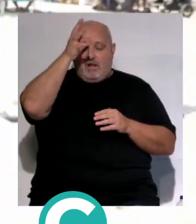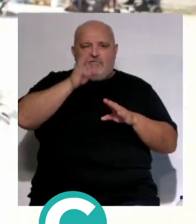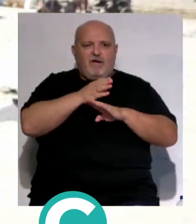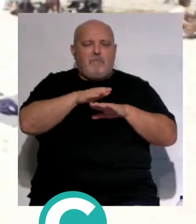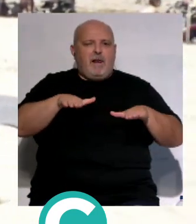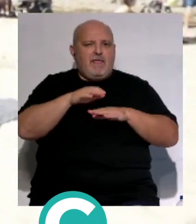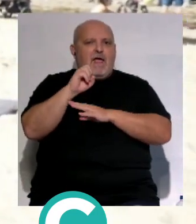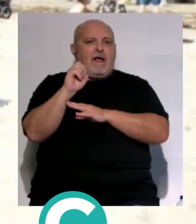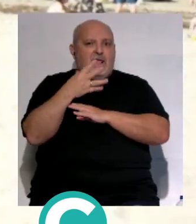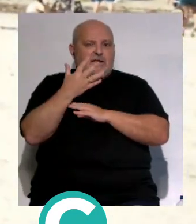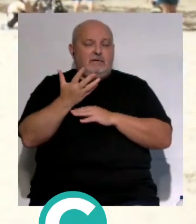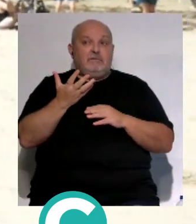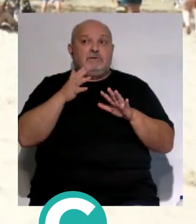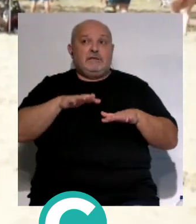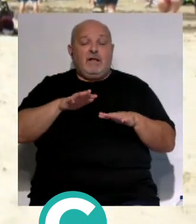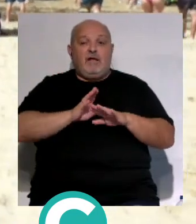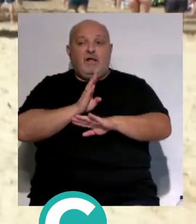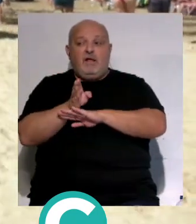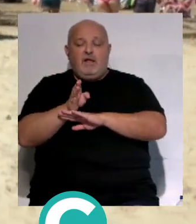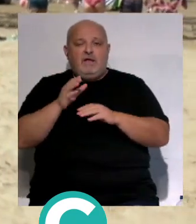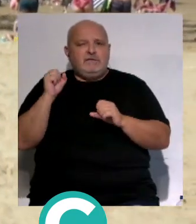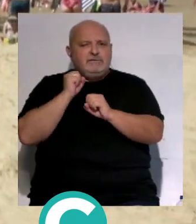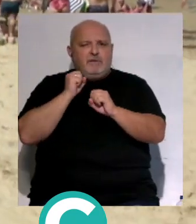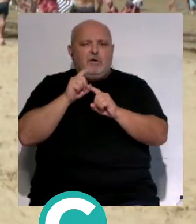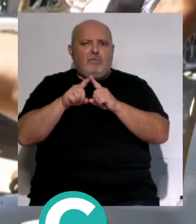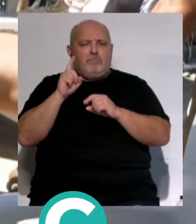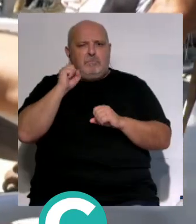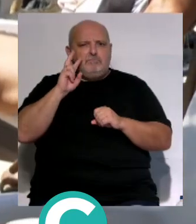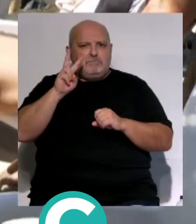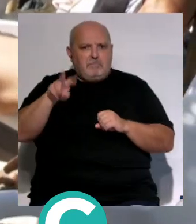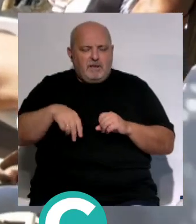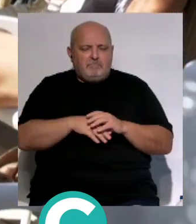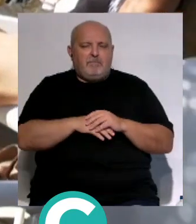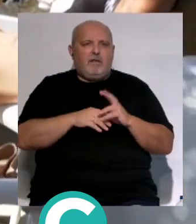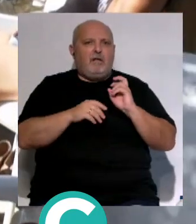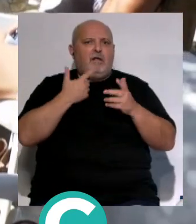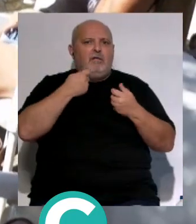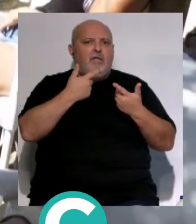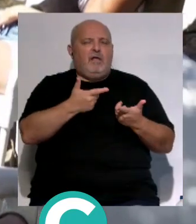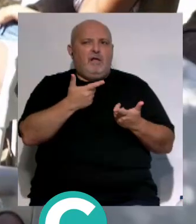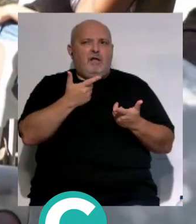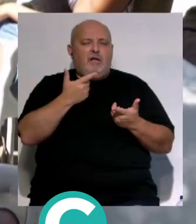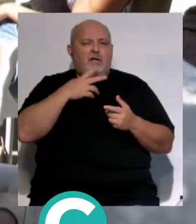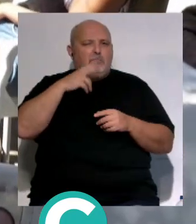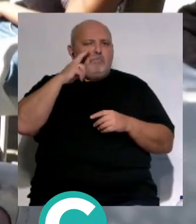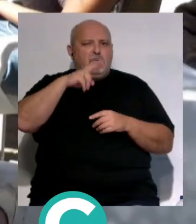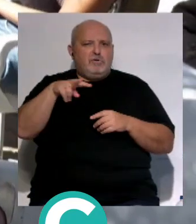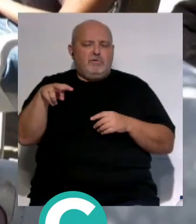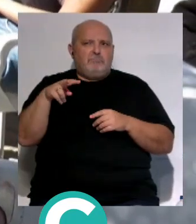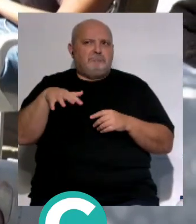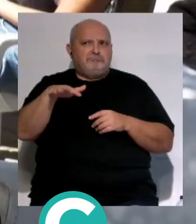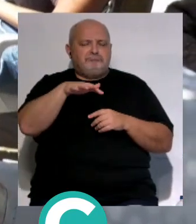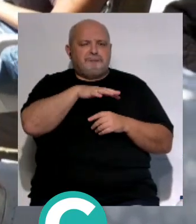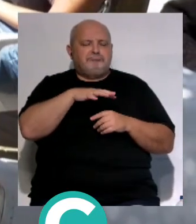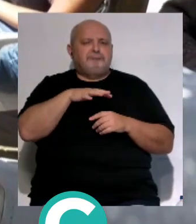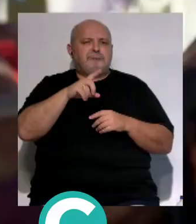a la playa de la Caleta. Si estamos en Semana Santa, van a ver Paso. Si hay una exposición en cualquier